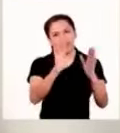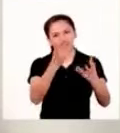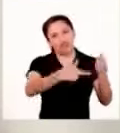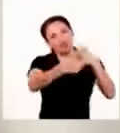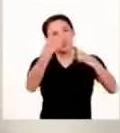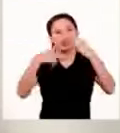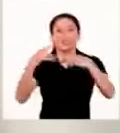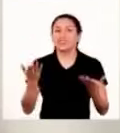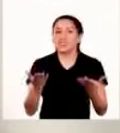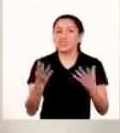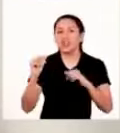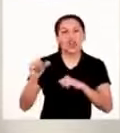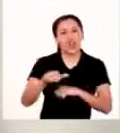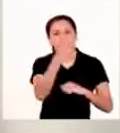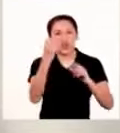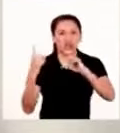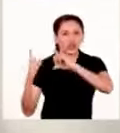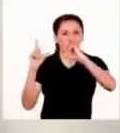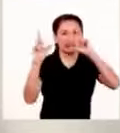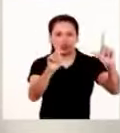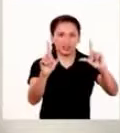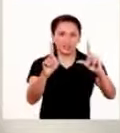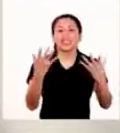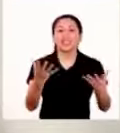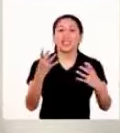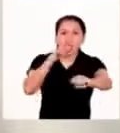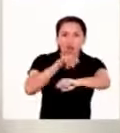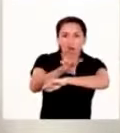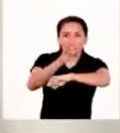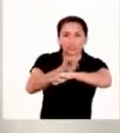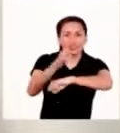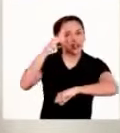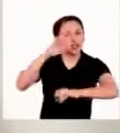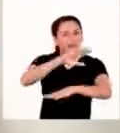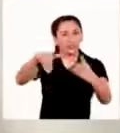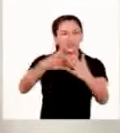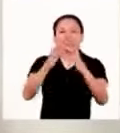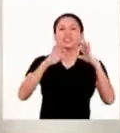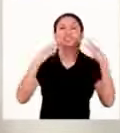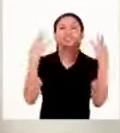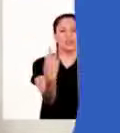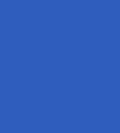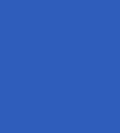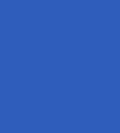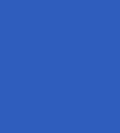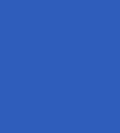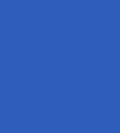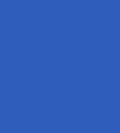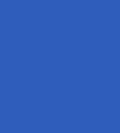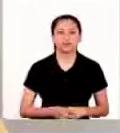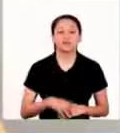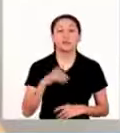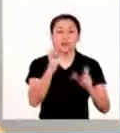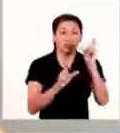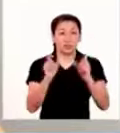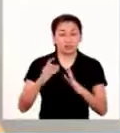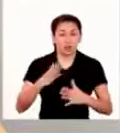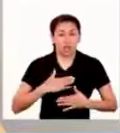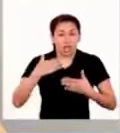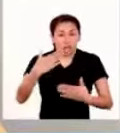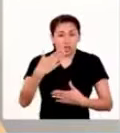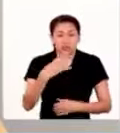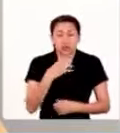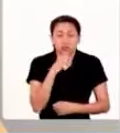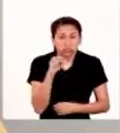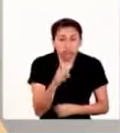les parece si le damos pase a nuestro siguiente segmento? Consejos para las familias. Las personas